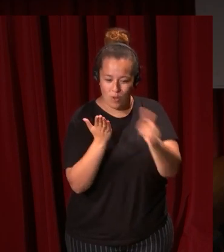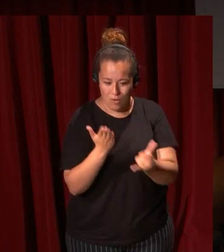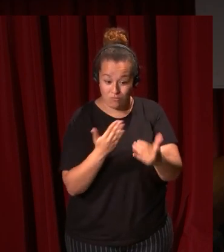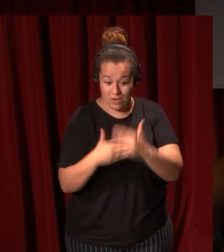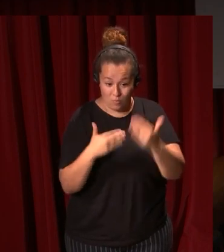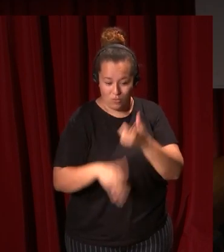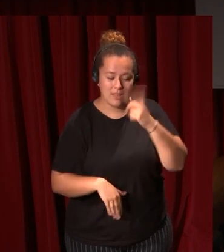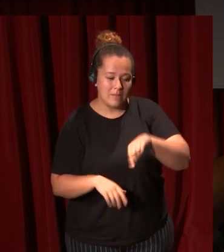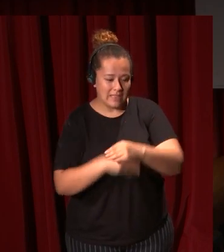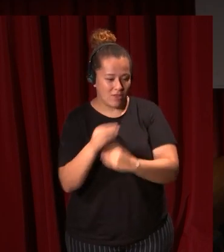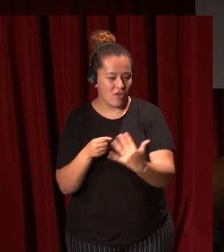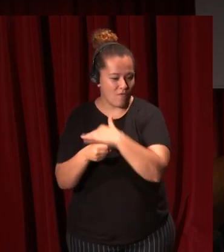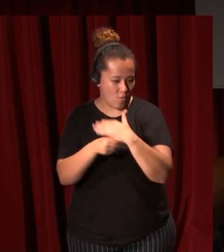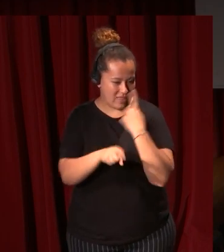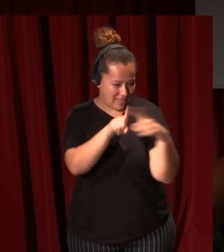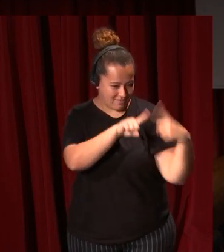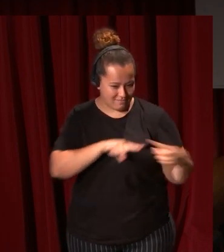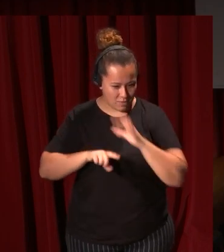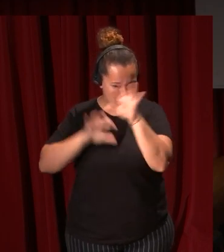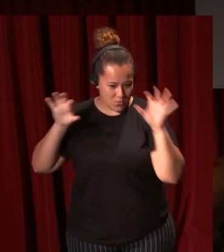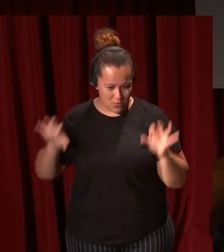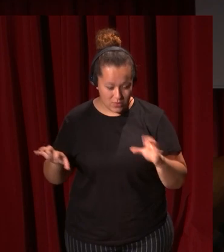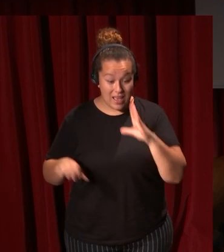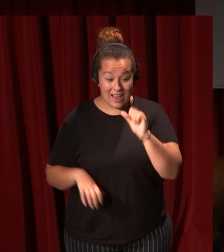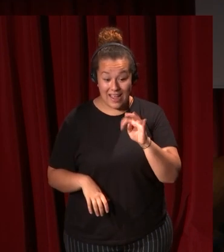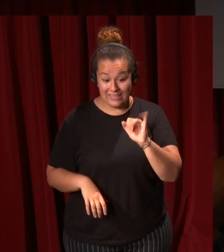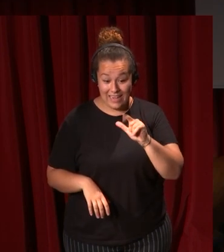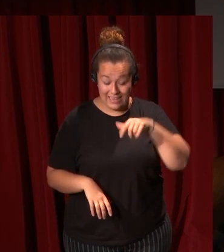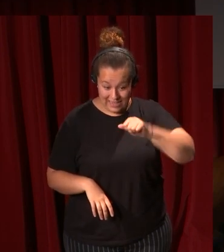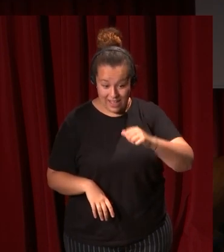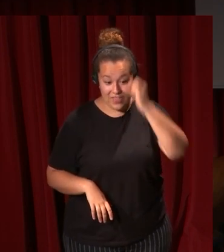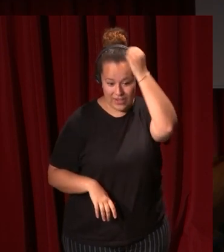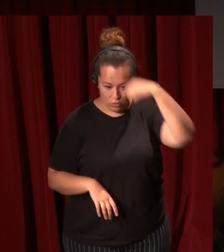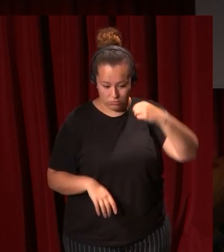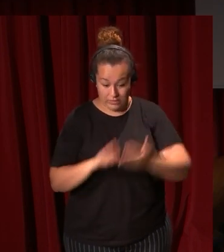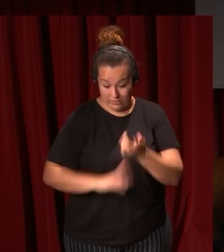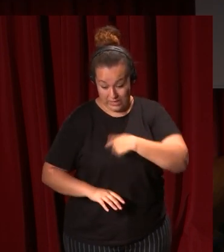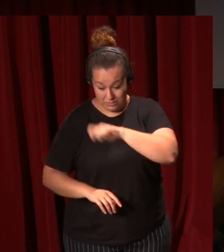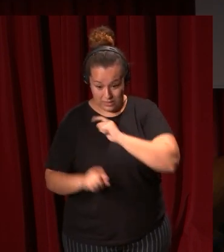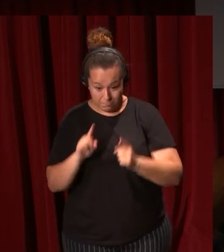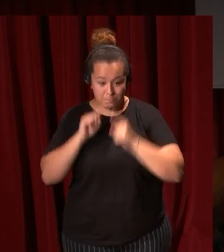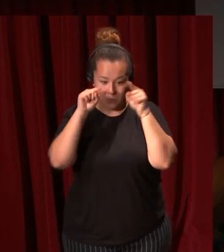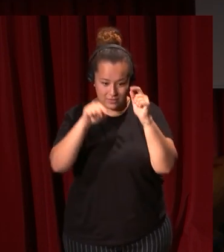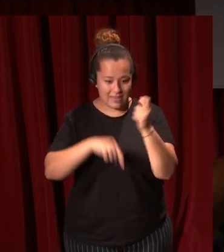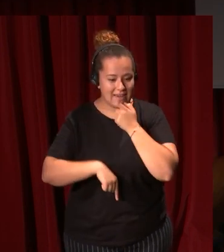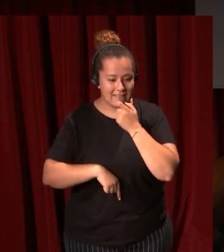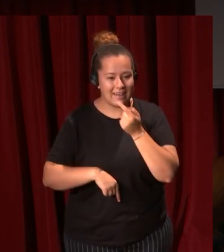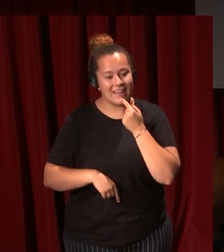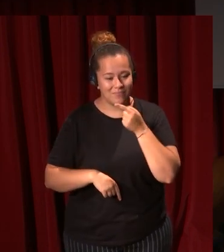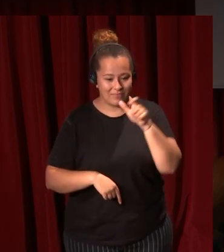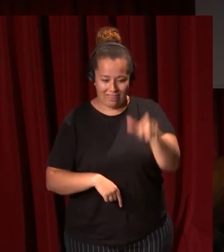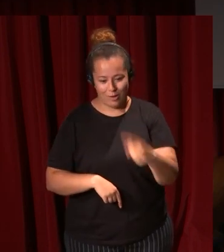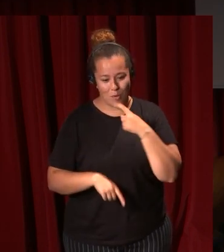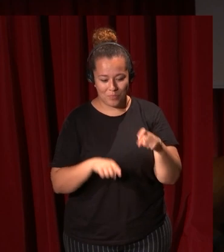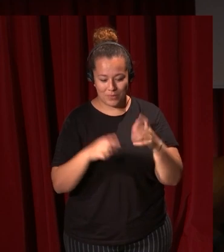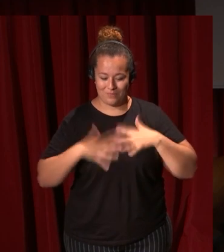influencias muy diversas que vienen de todos los lugares. Catalina de Aragón se va de España a Inglaterra y en Inglaterra se habla de que viste a la española ella y